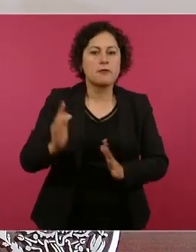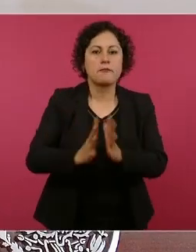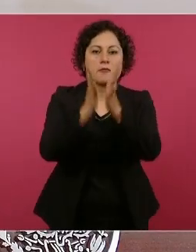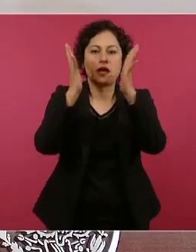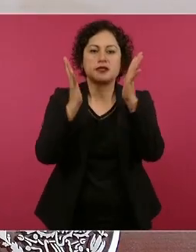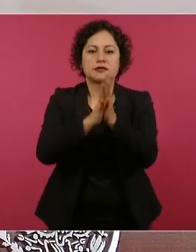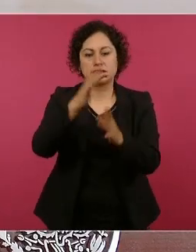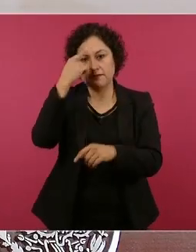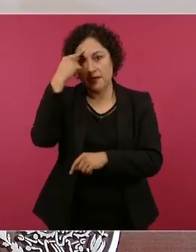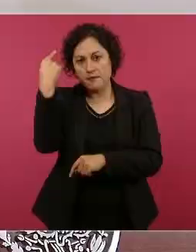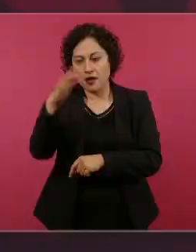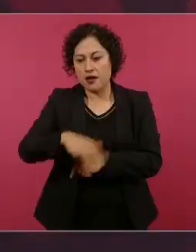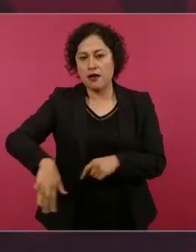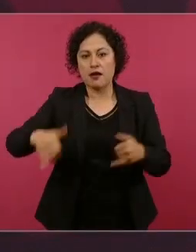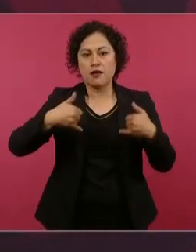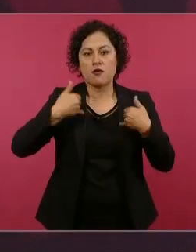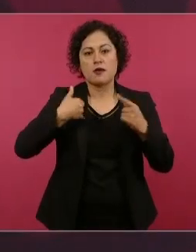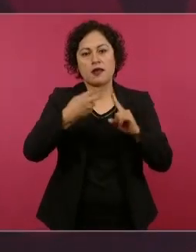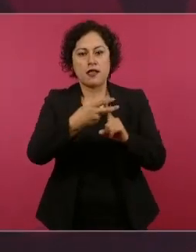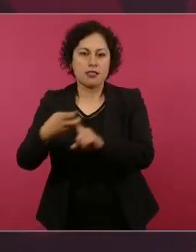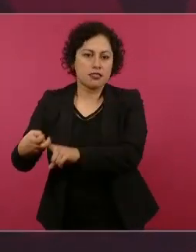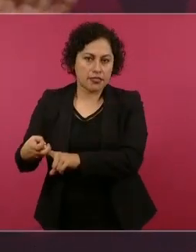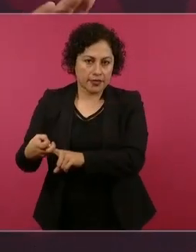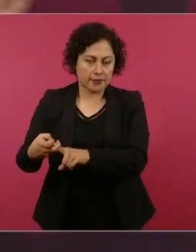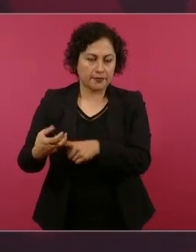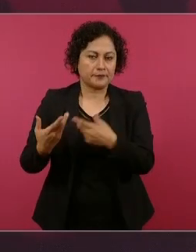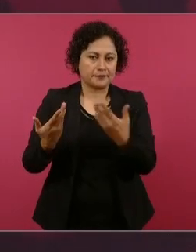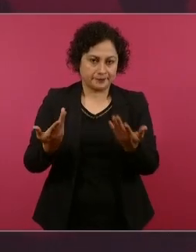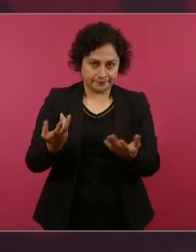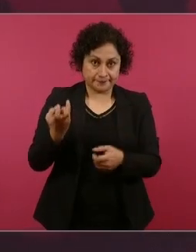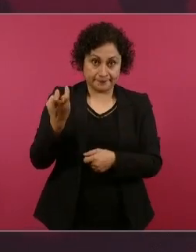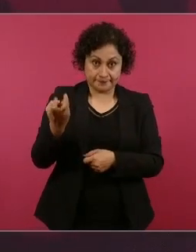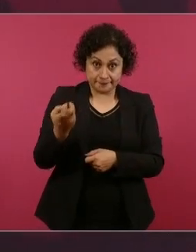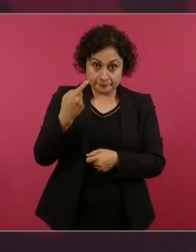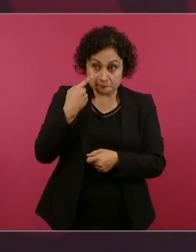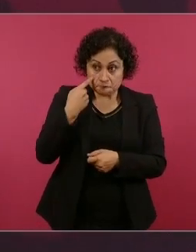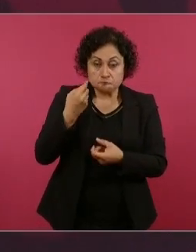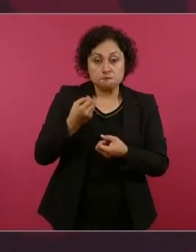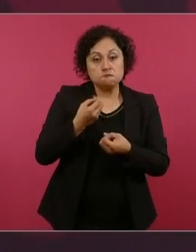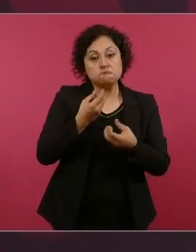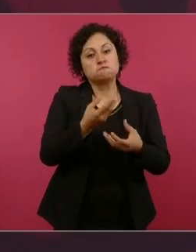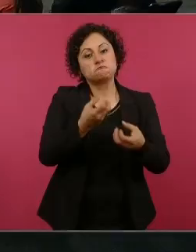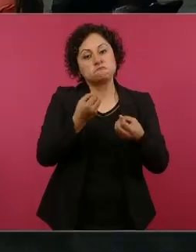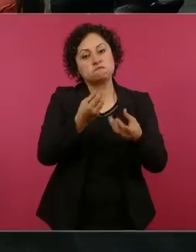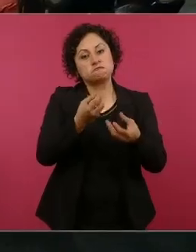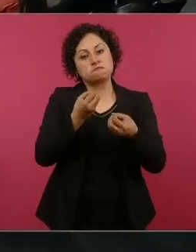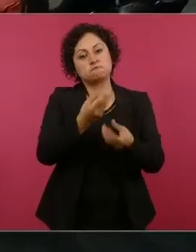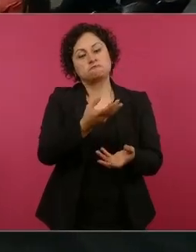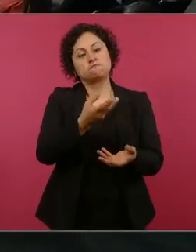y que están